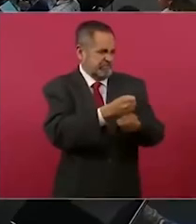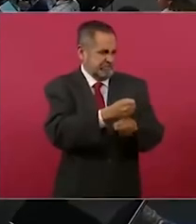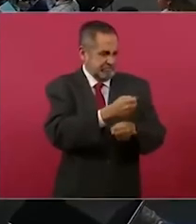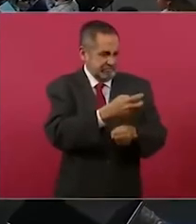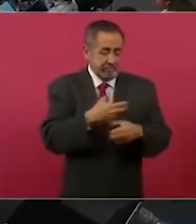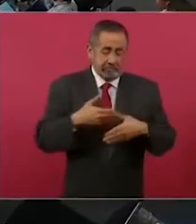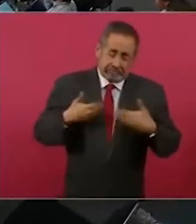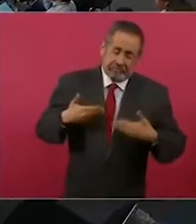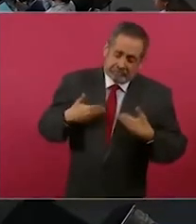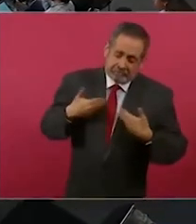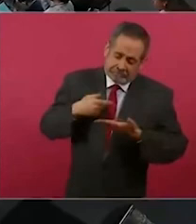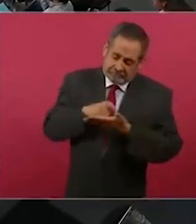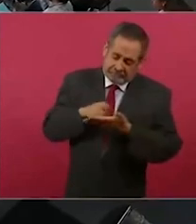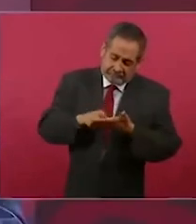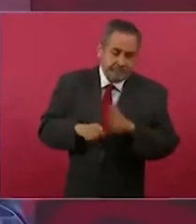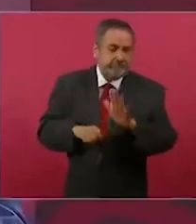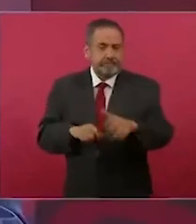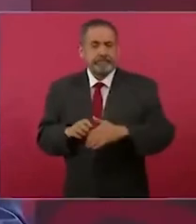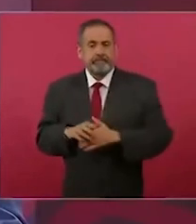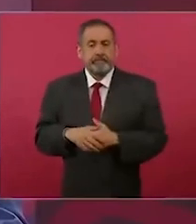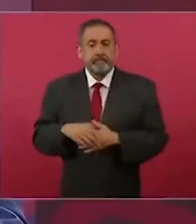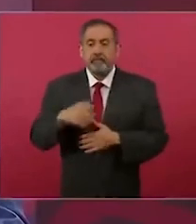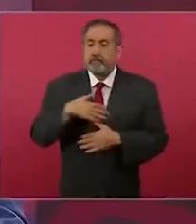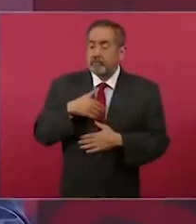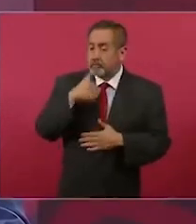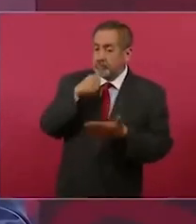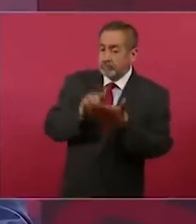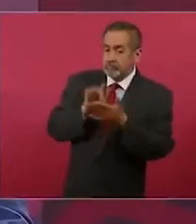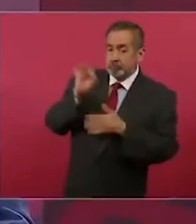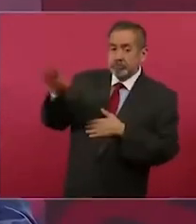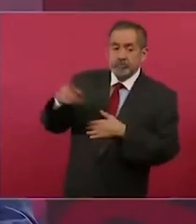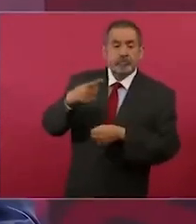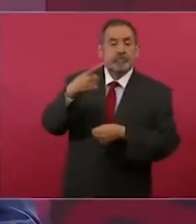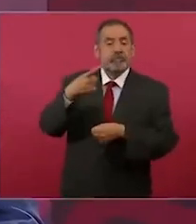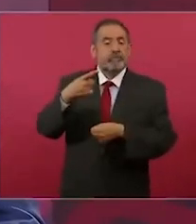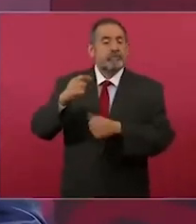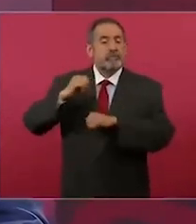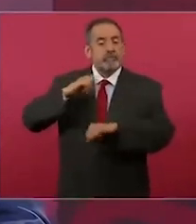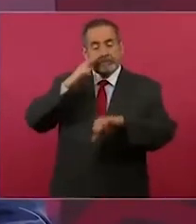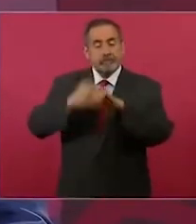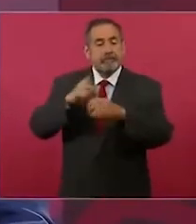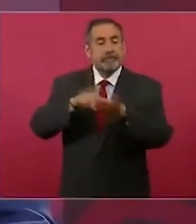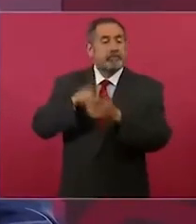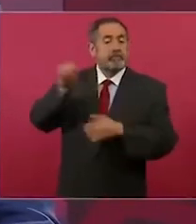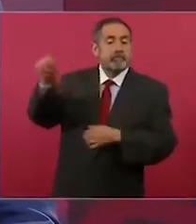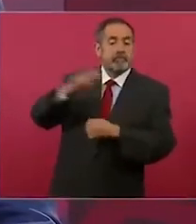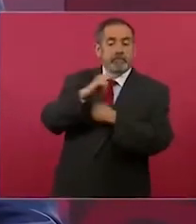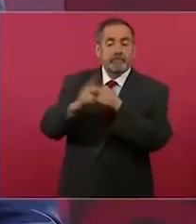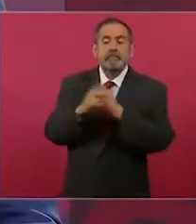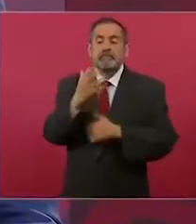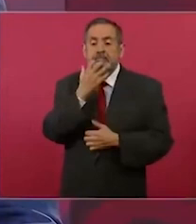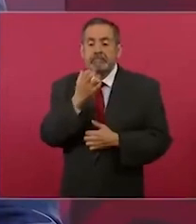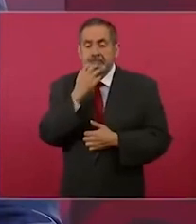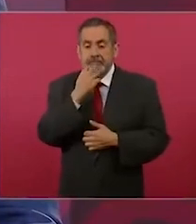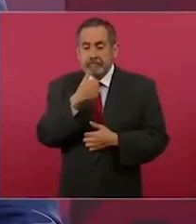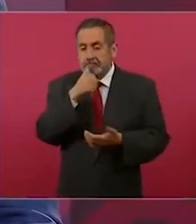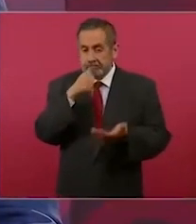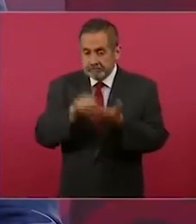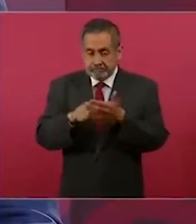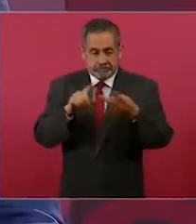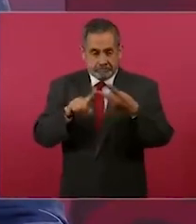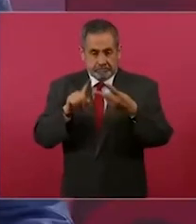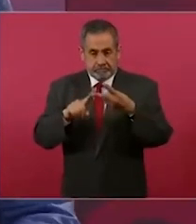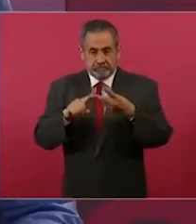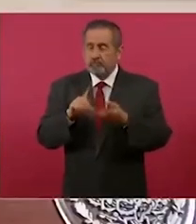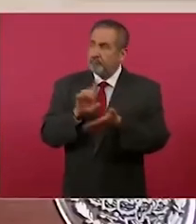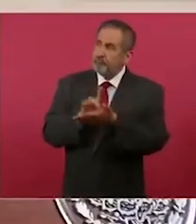al asesinato de Luis Donaldo Colosio. Tomar nota de ello es indispensable cuando en el mundo los grupos de